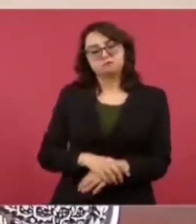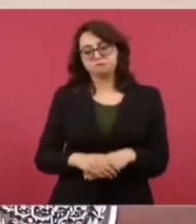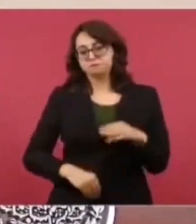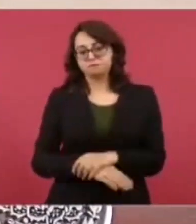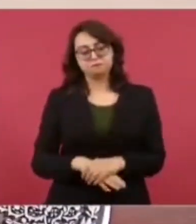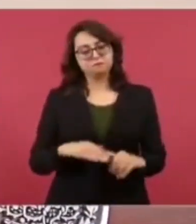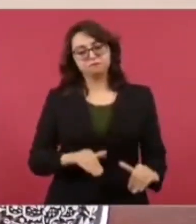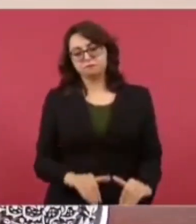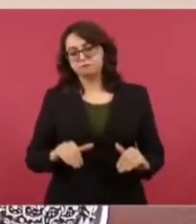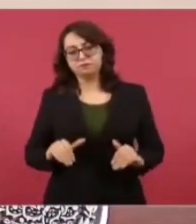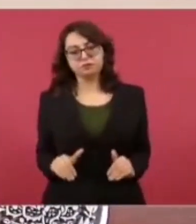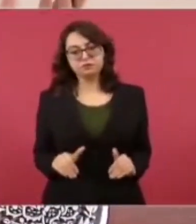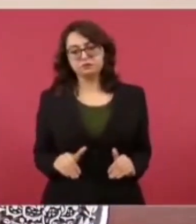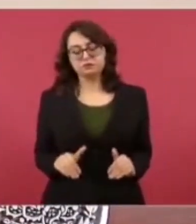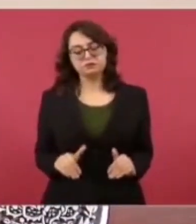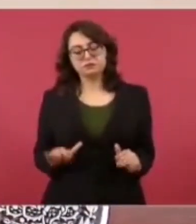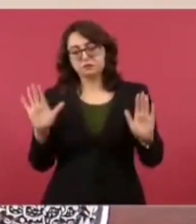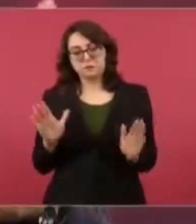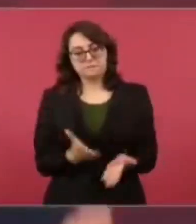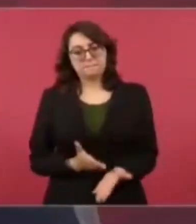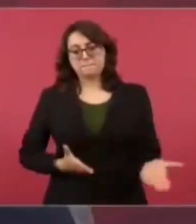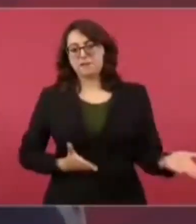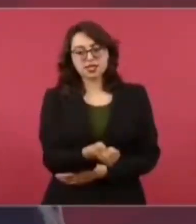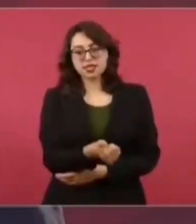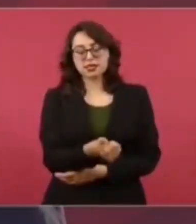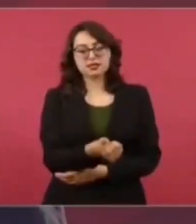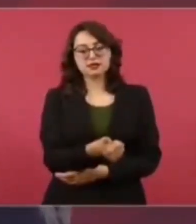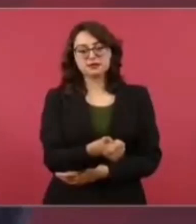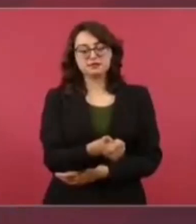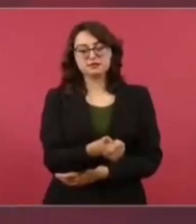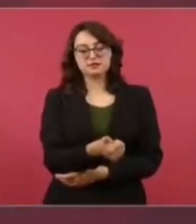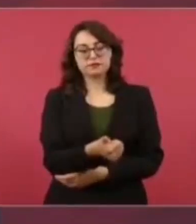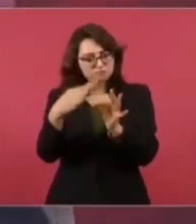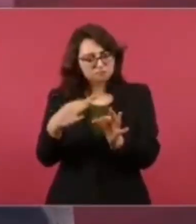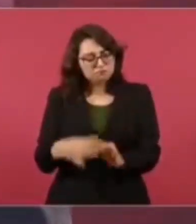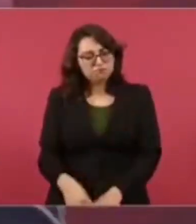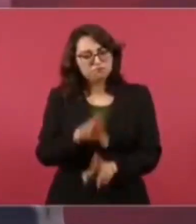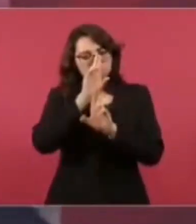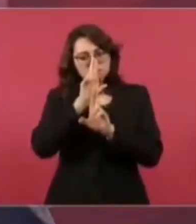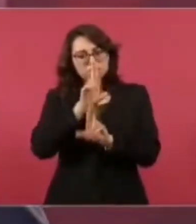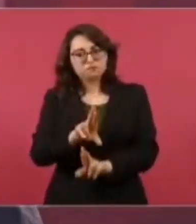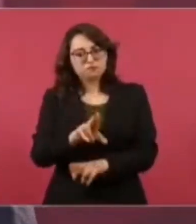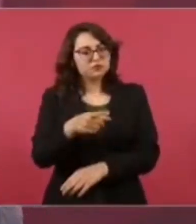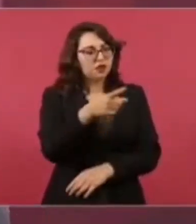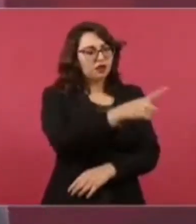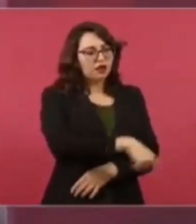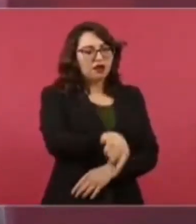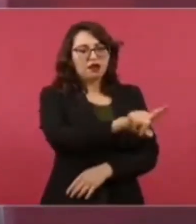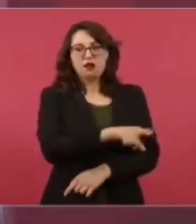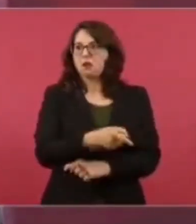no actuó de manera ilegal, es realmente